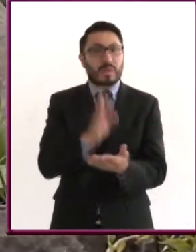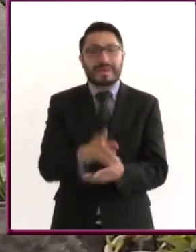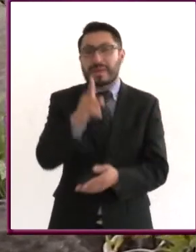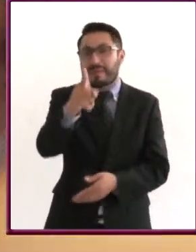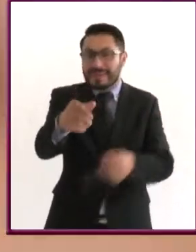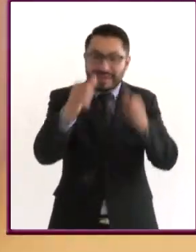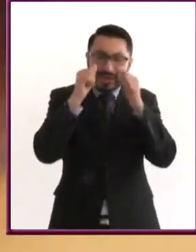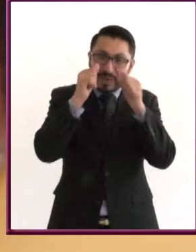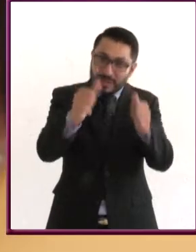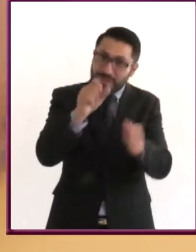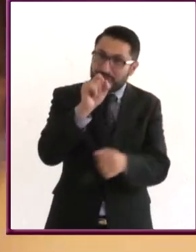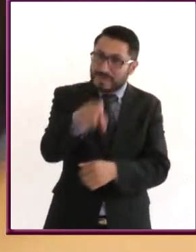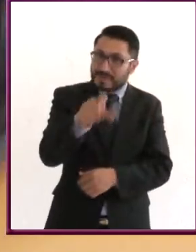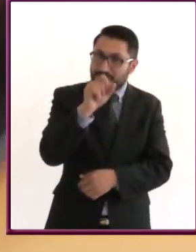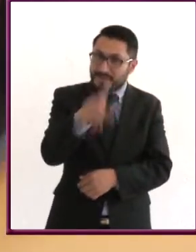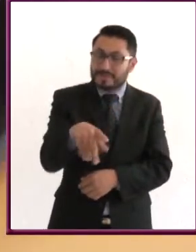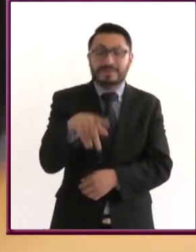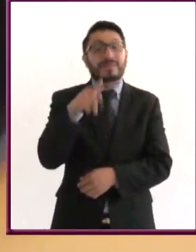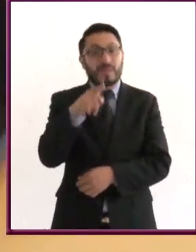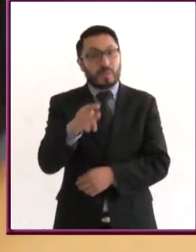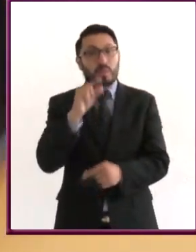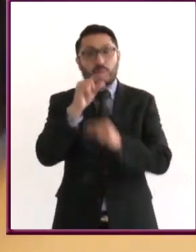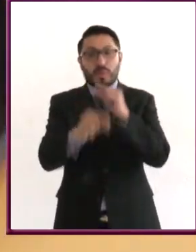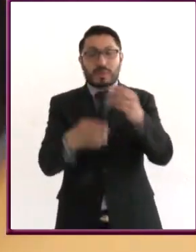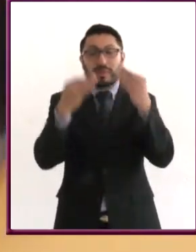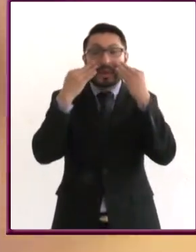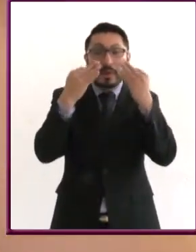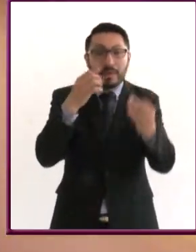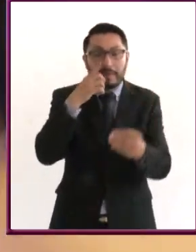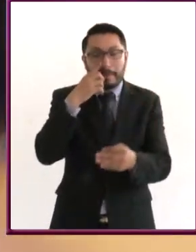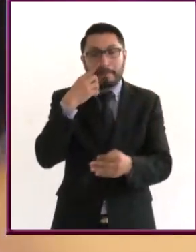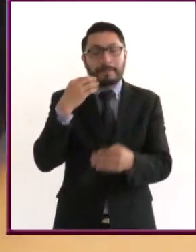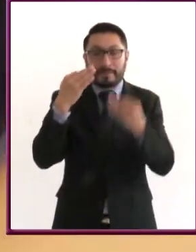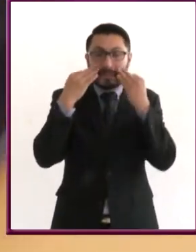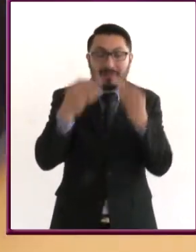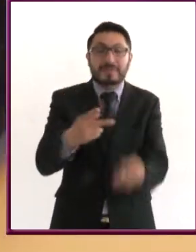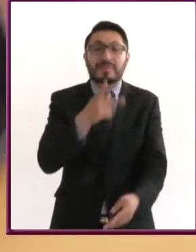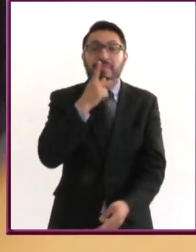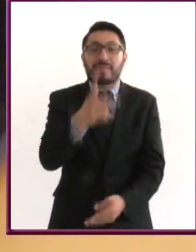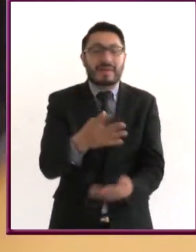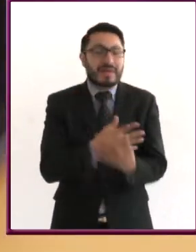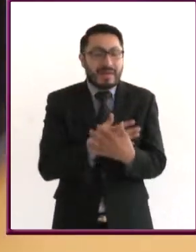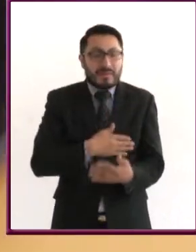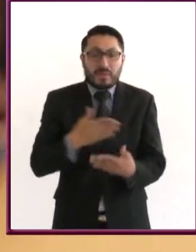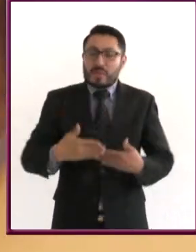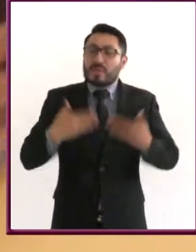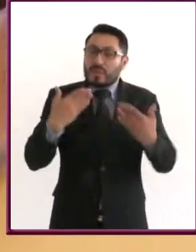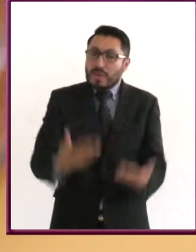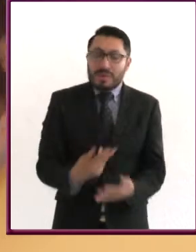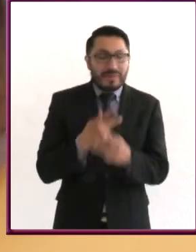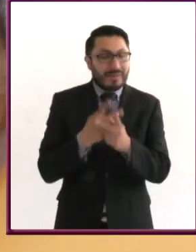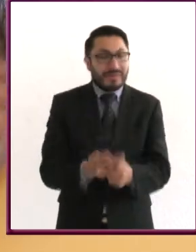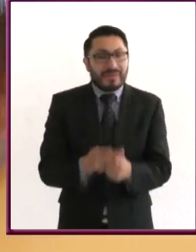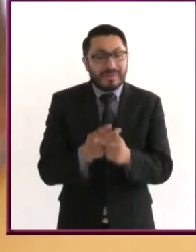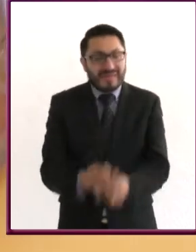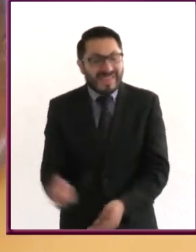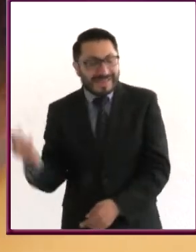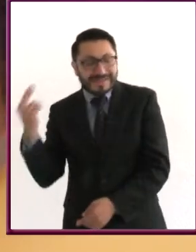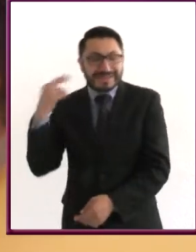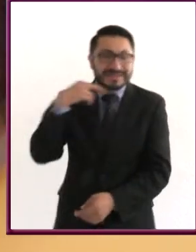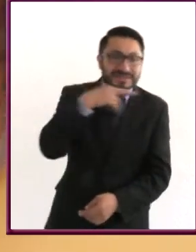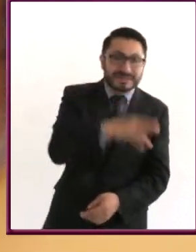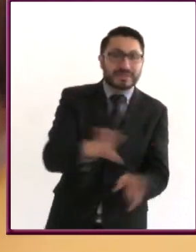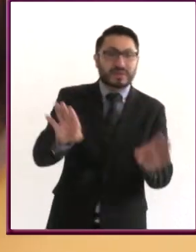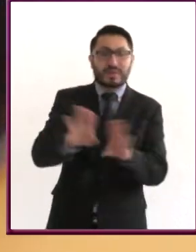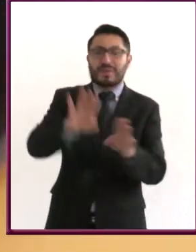eres tú. Eso sí, verás cómo ese discurso amoroso, que confía en ti, que es paciente, más pronto que tarde